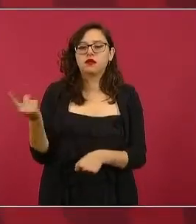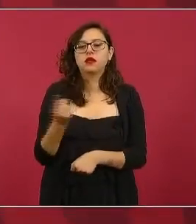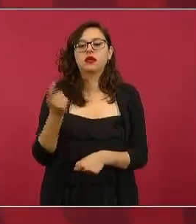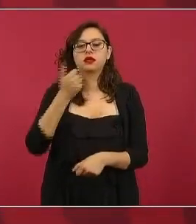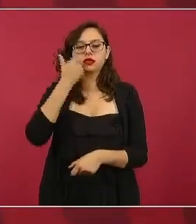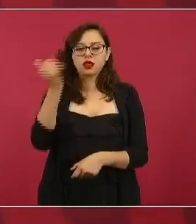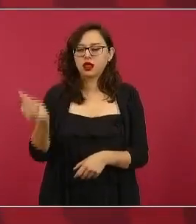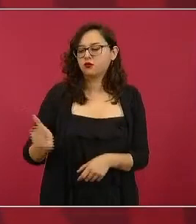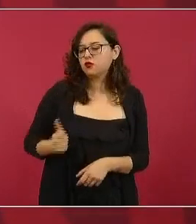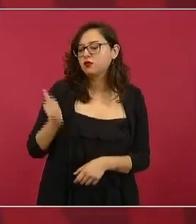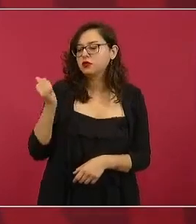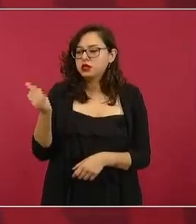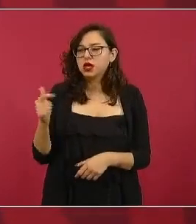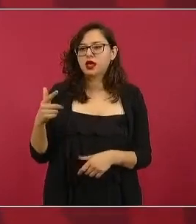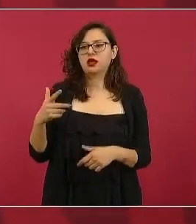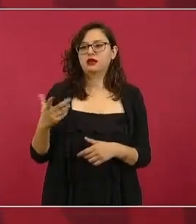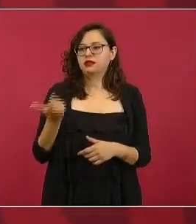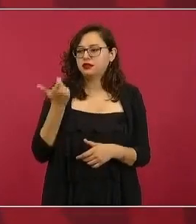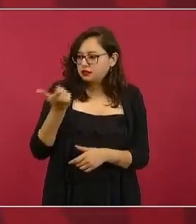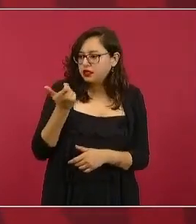y eso ya se terminó